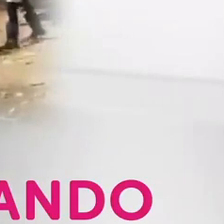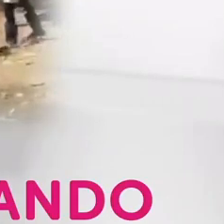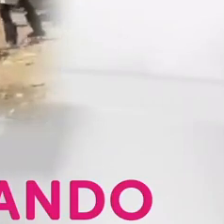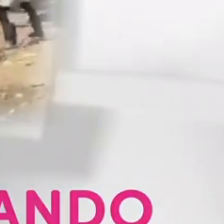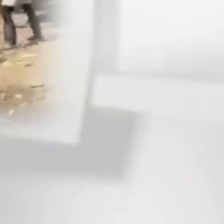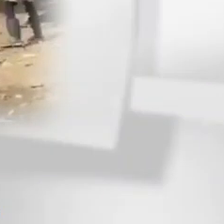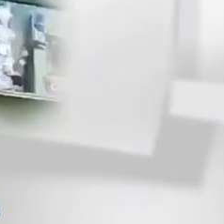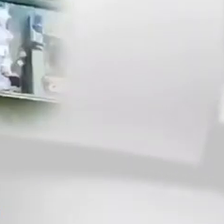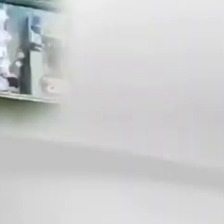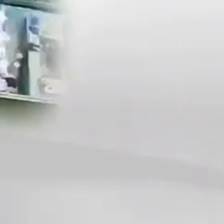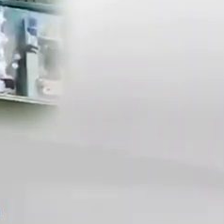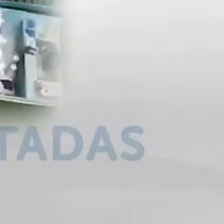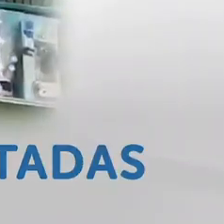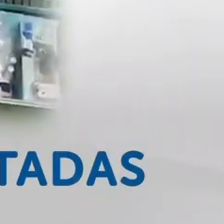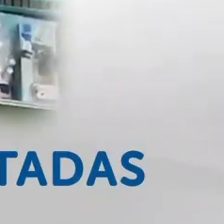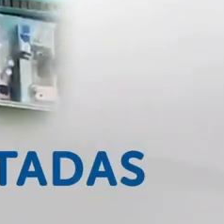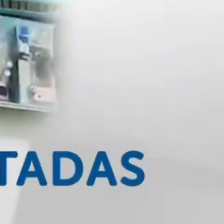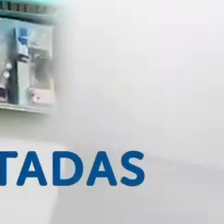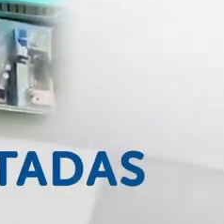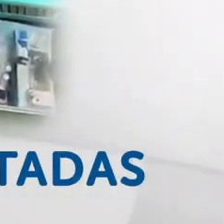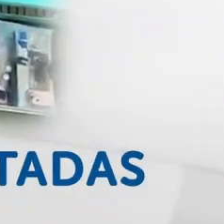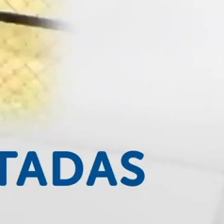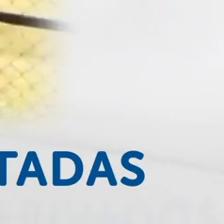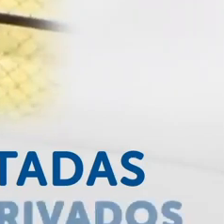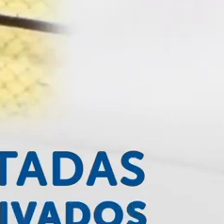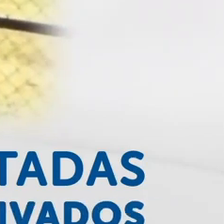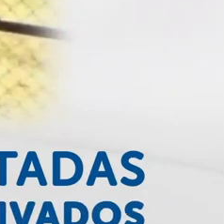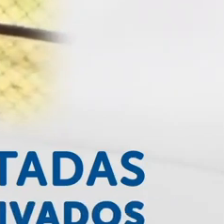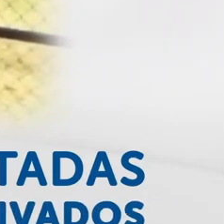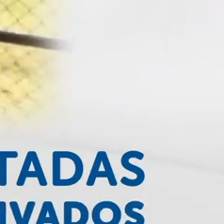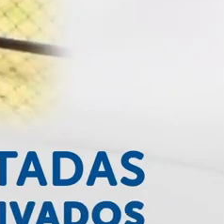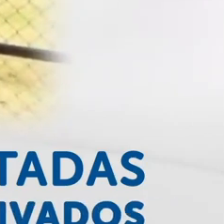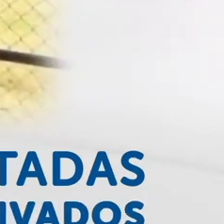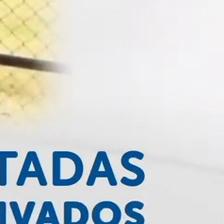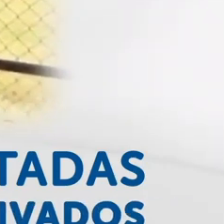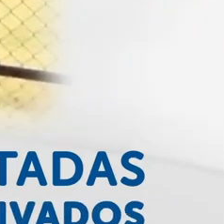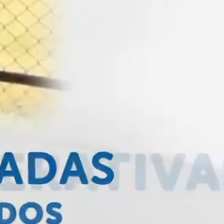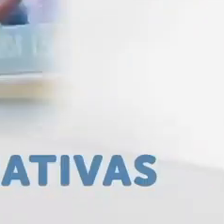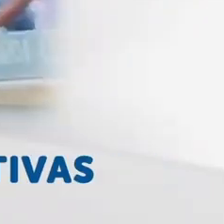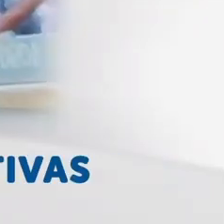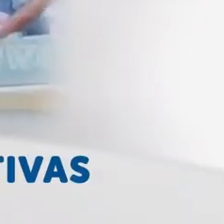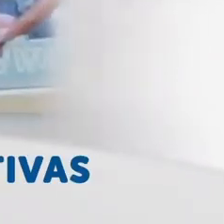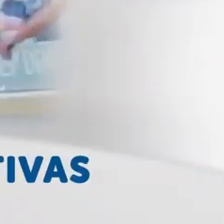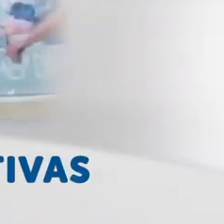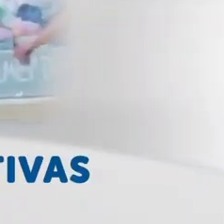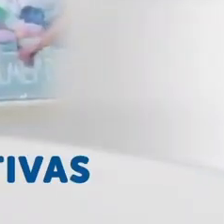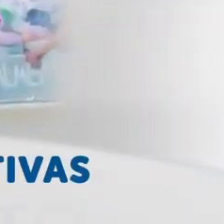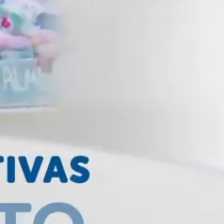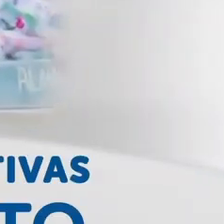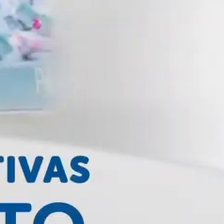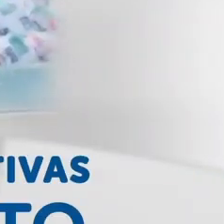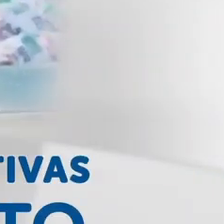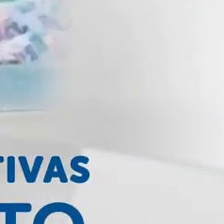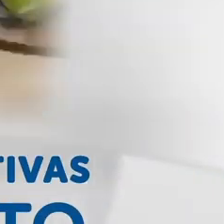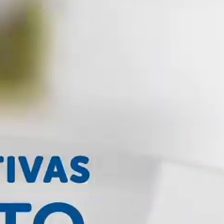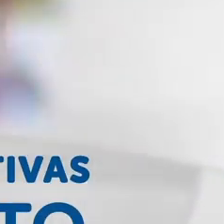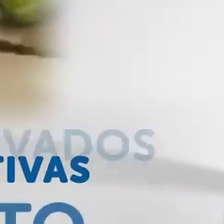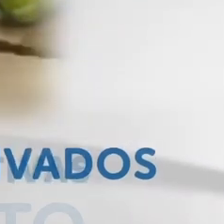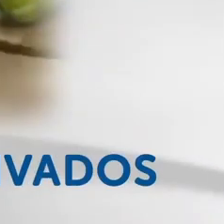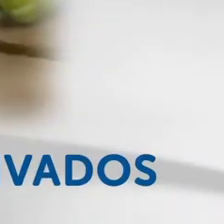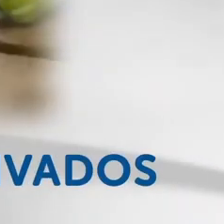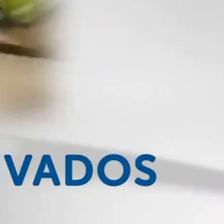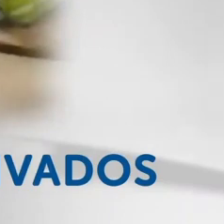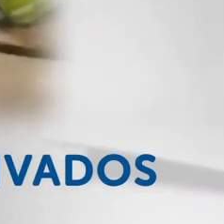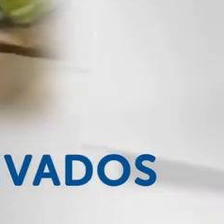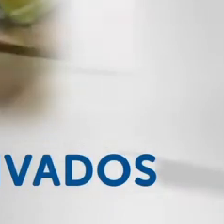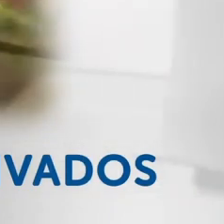seguir ayudando. Quédate en casa y dona a las cuentas habilitadas en todos los bancos públicos y privados y todas las mutuales y cooperativas de ahorro y crédito,